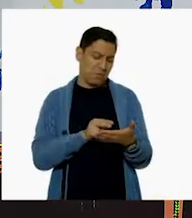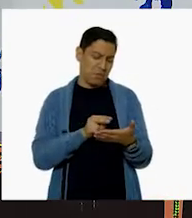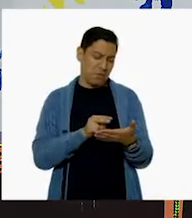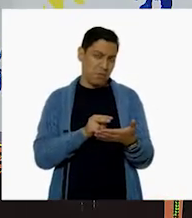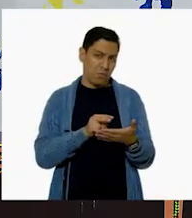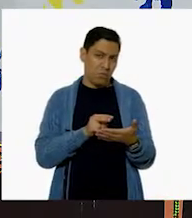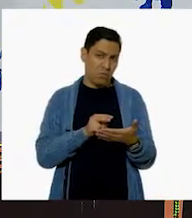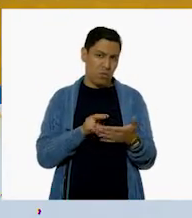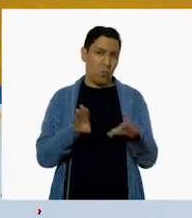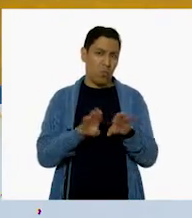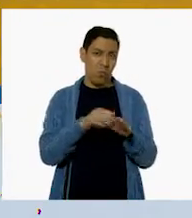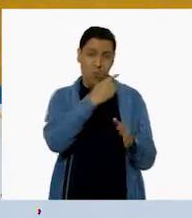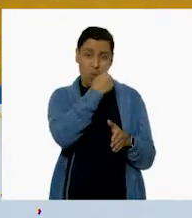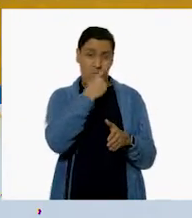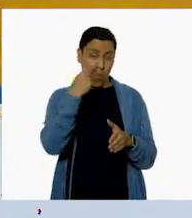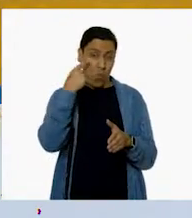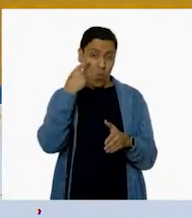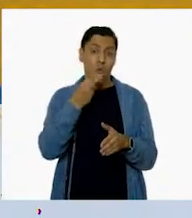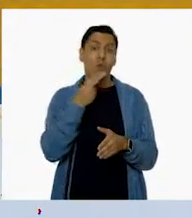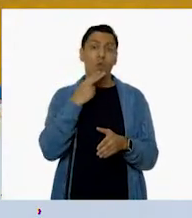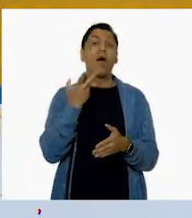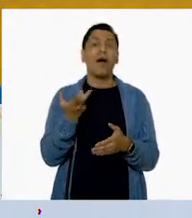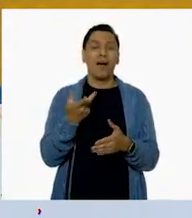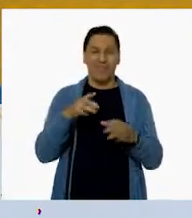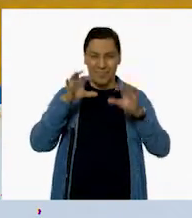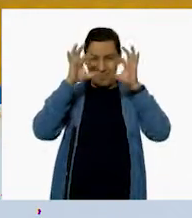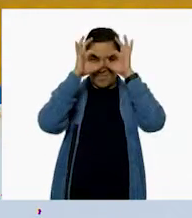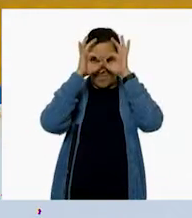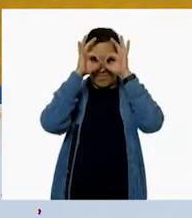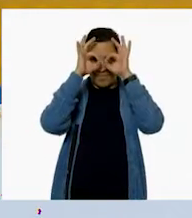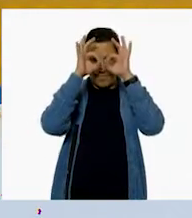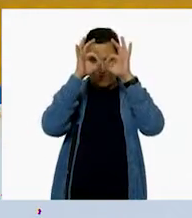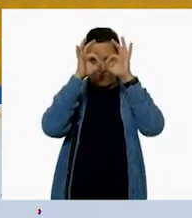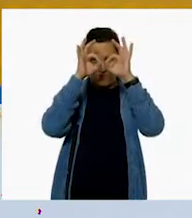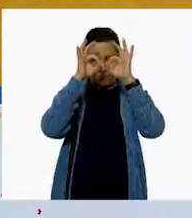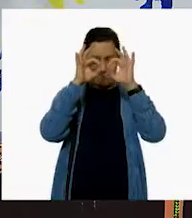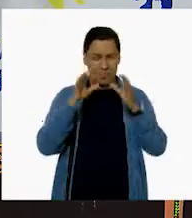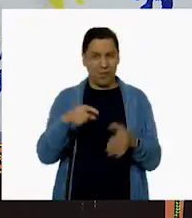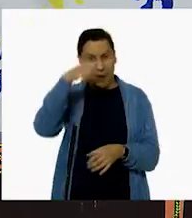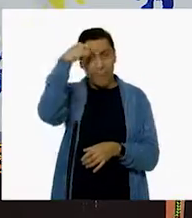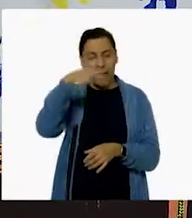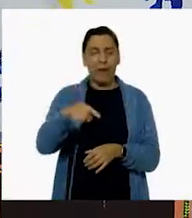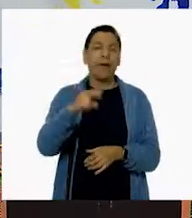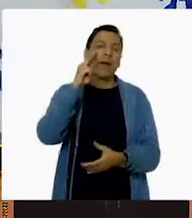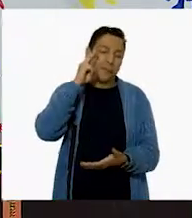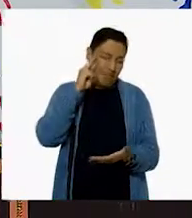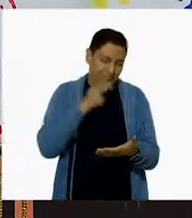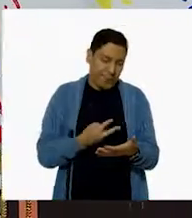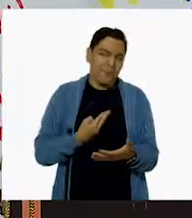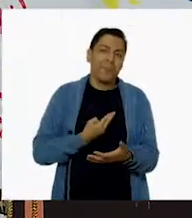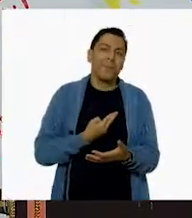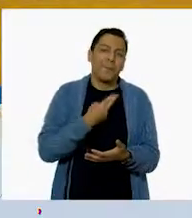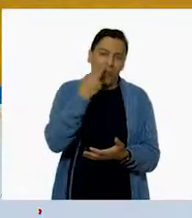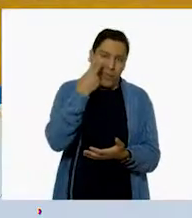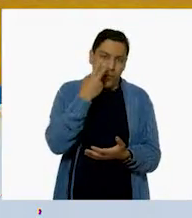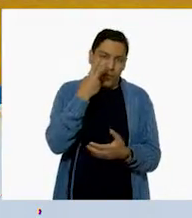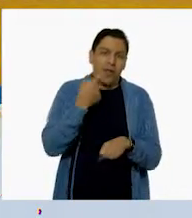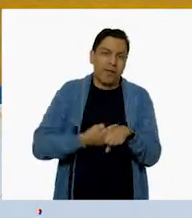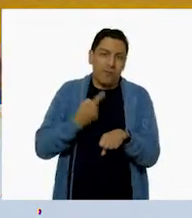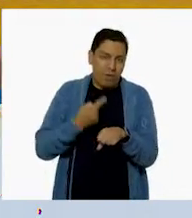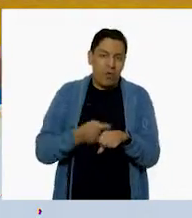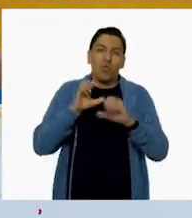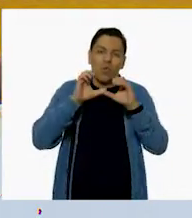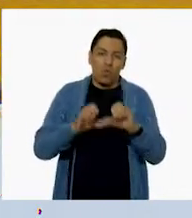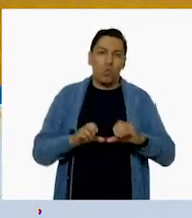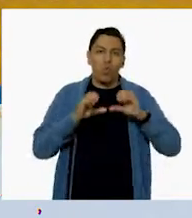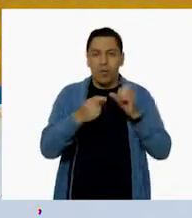unos lentes. Ajá. Cierto. Está usando unos lentes. Ah, ya sé, porque también cuida